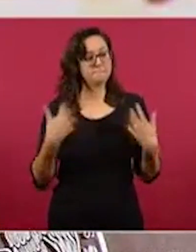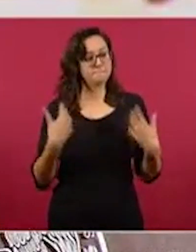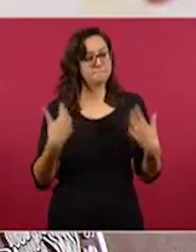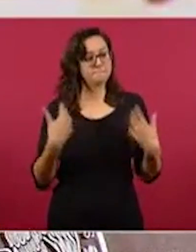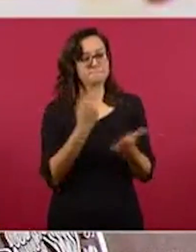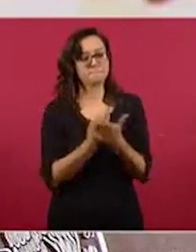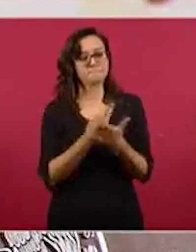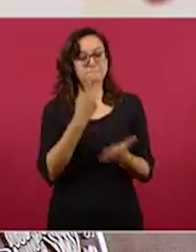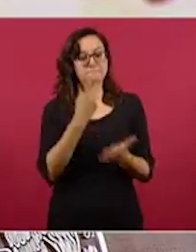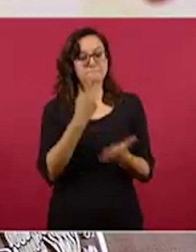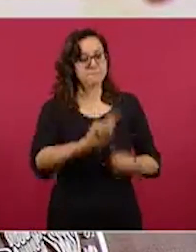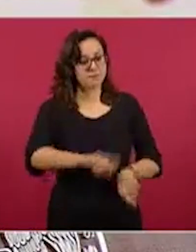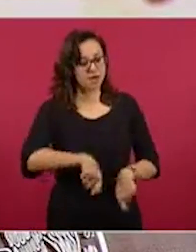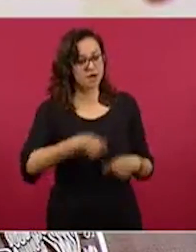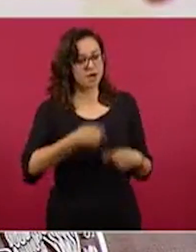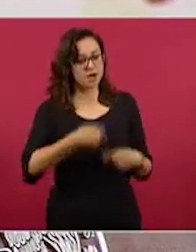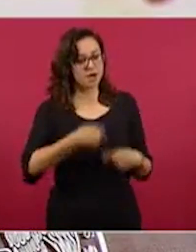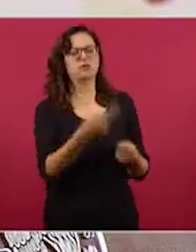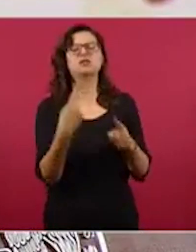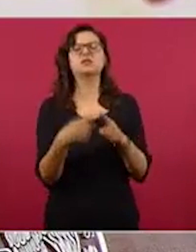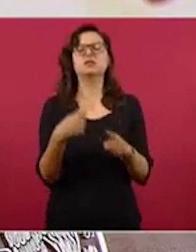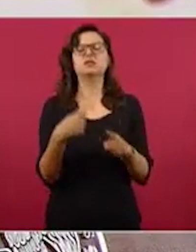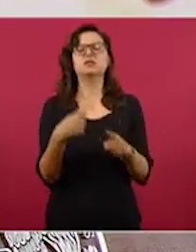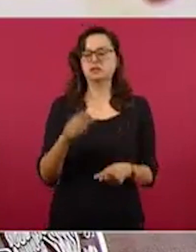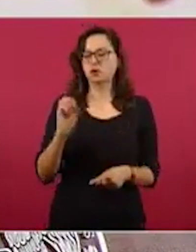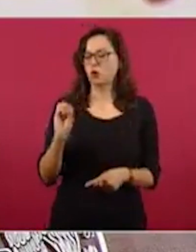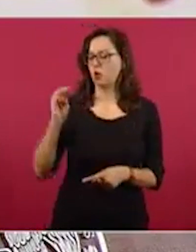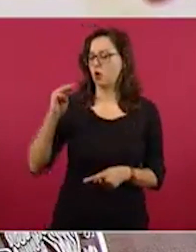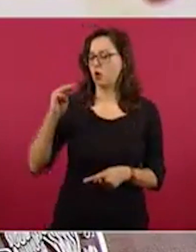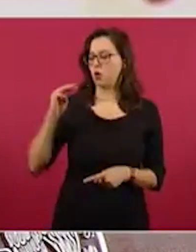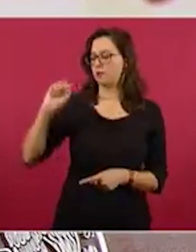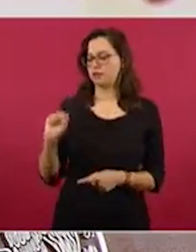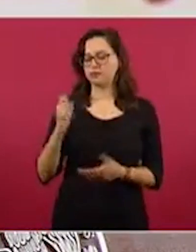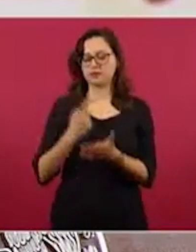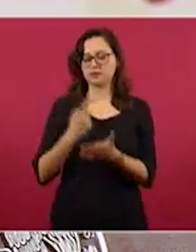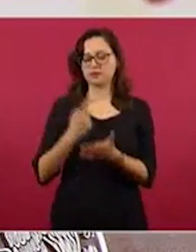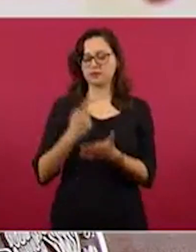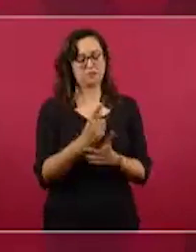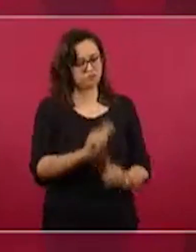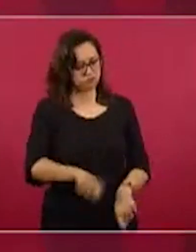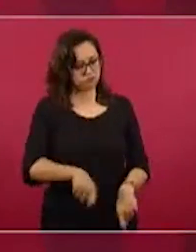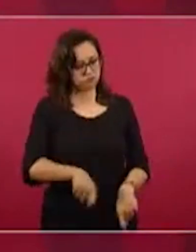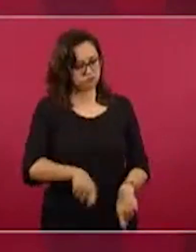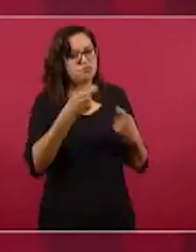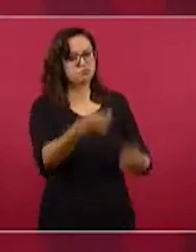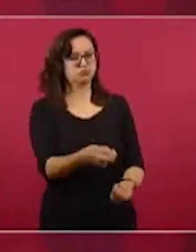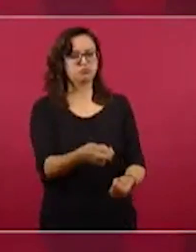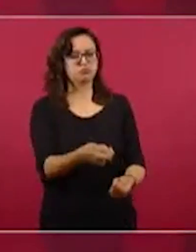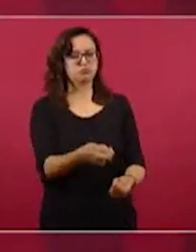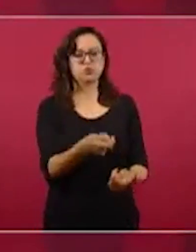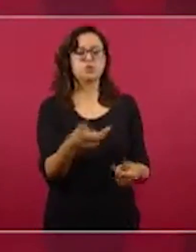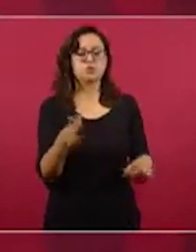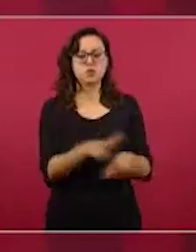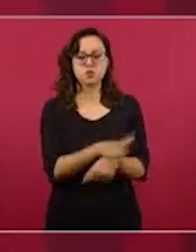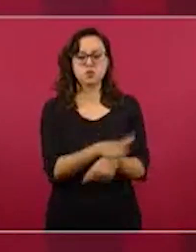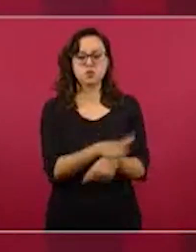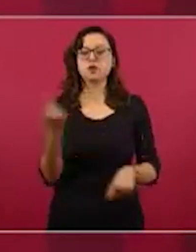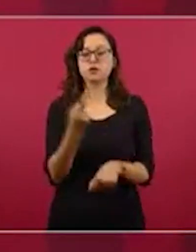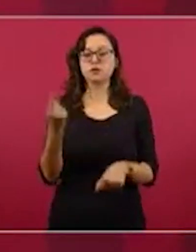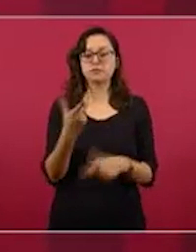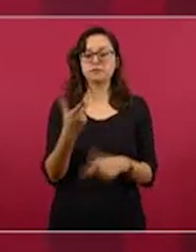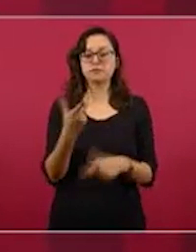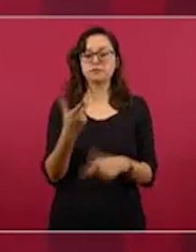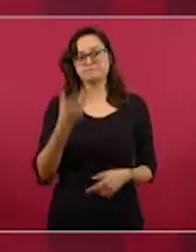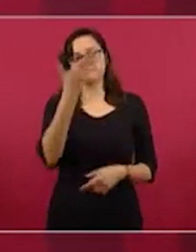por la Organización Mundial de la Salud debido a su compromiso con la salud de la población